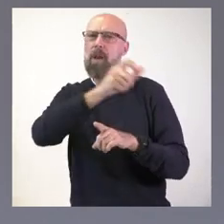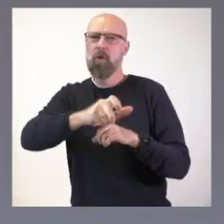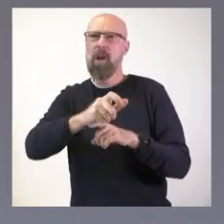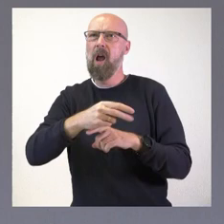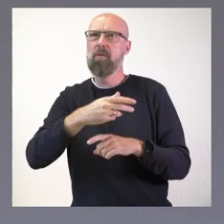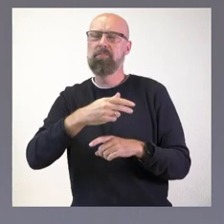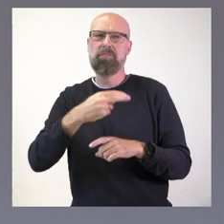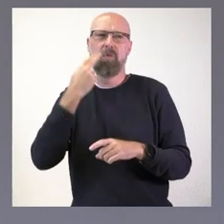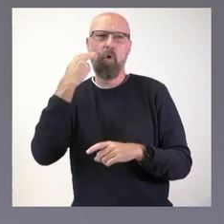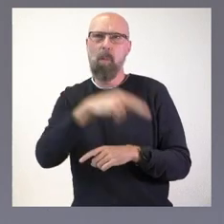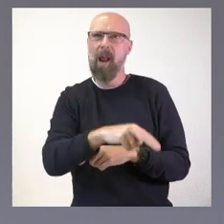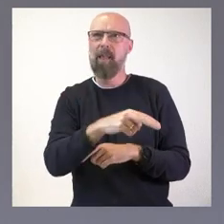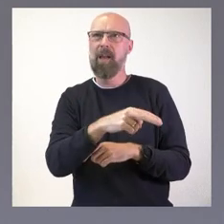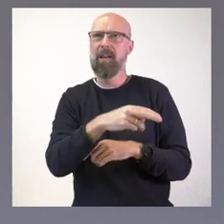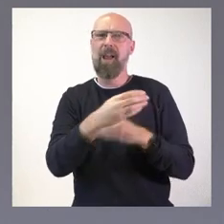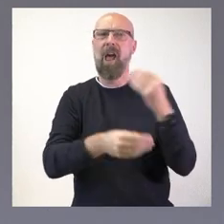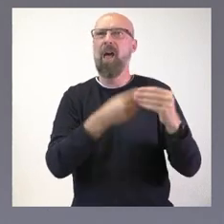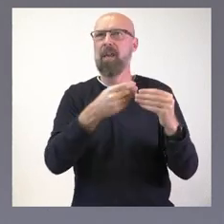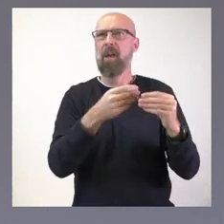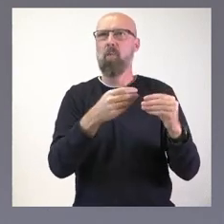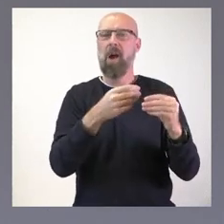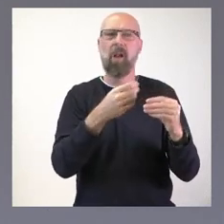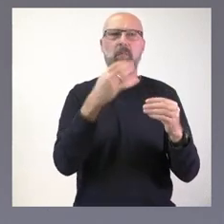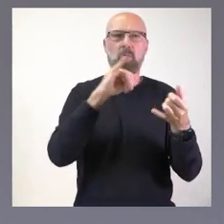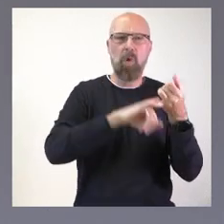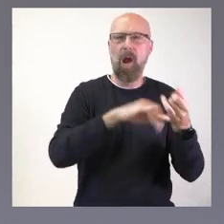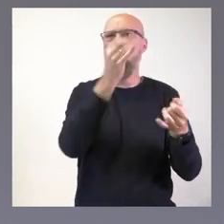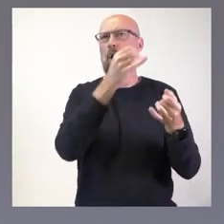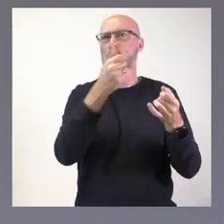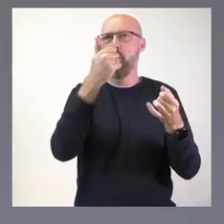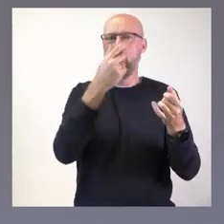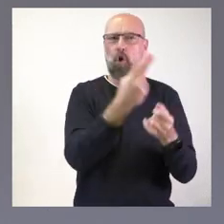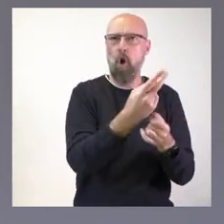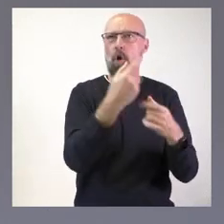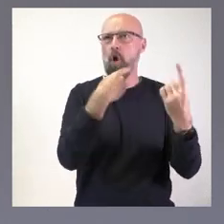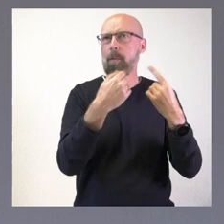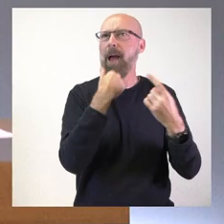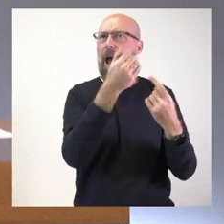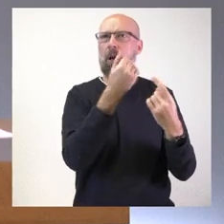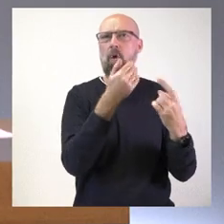agreden y maltratan a sus mujeres, a sus novias. Y es lo único que puedo decir al respecto.